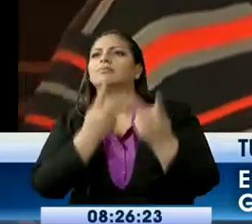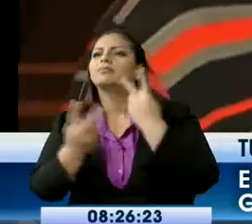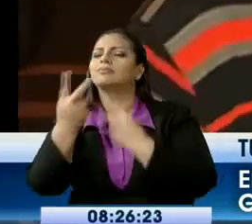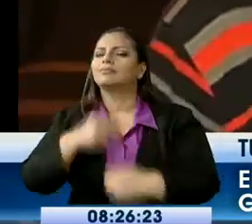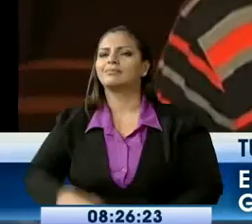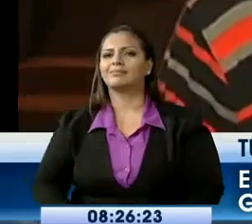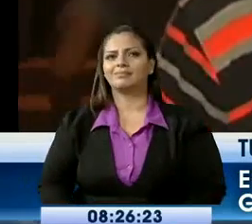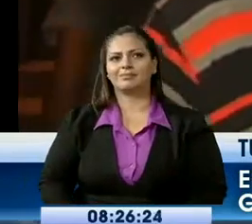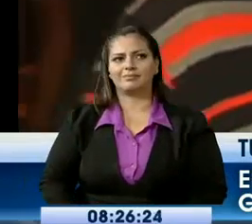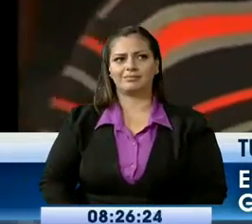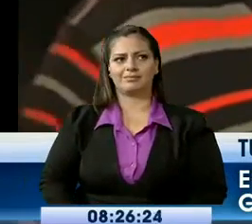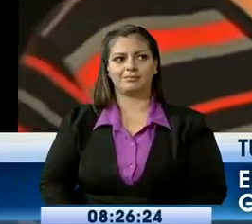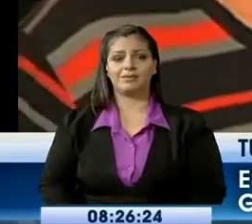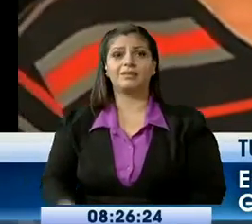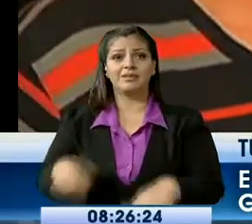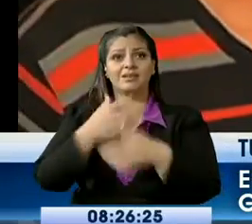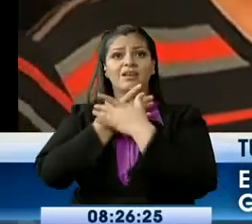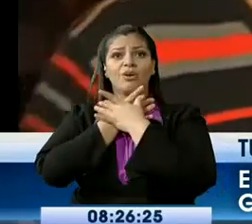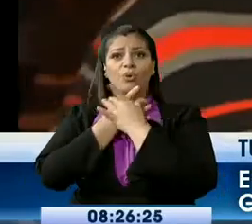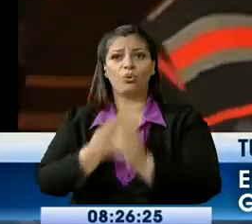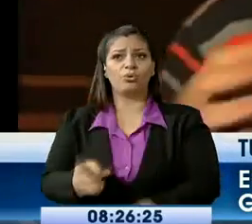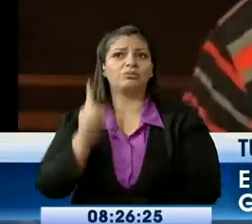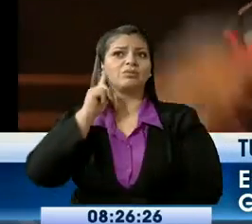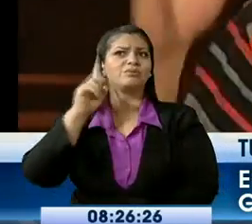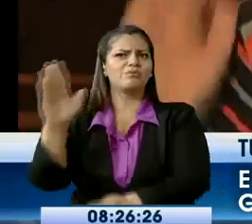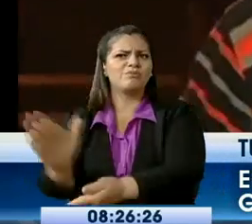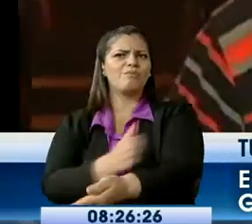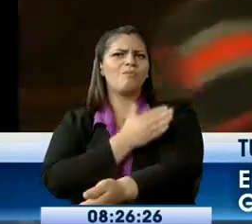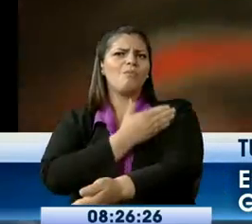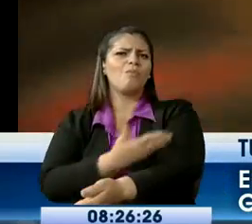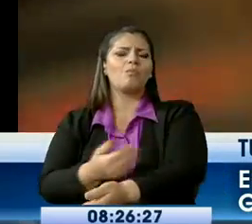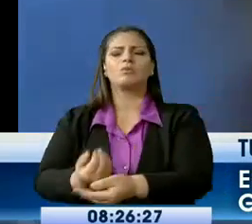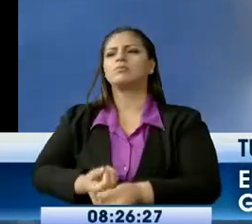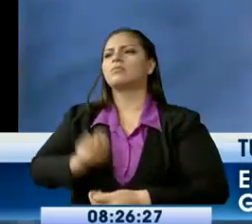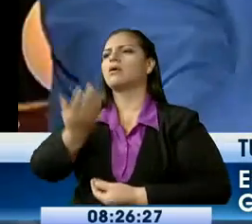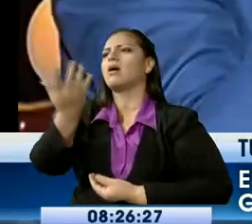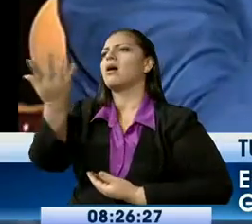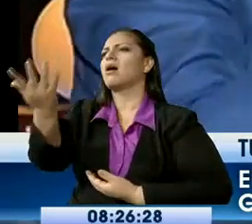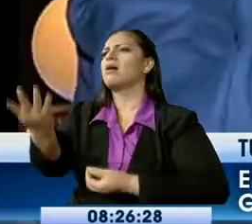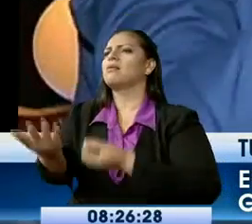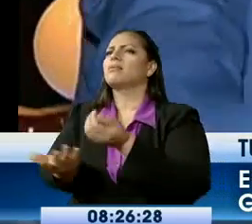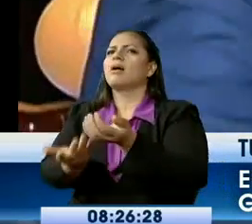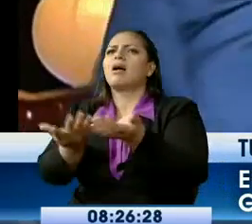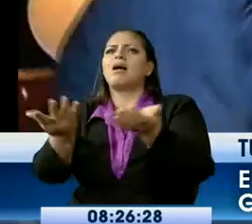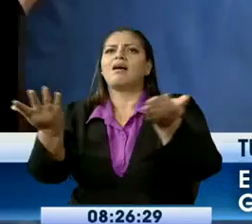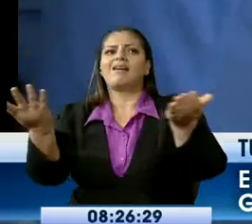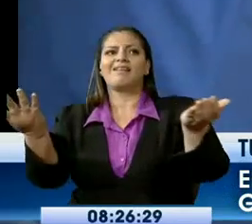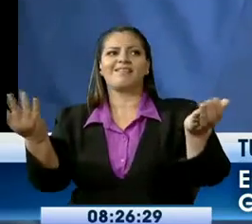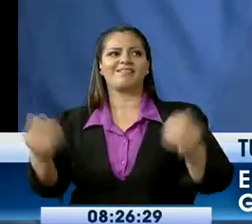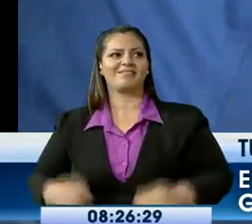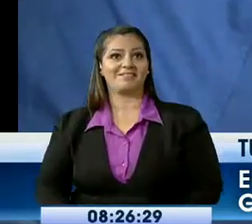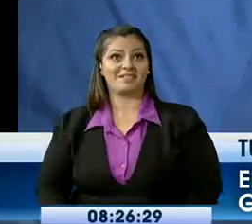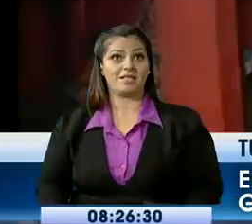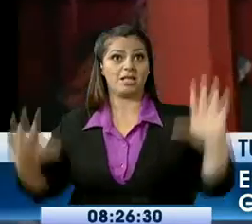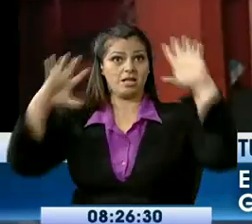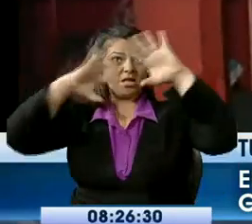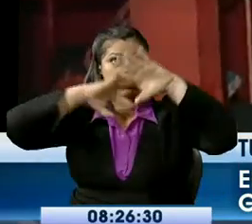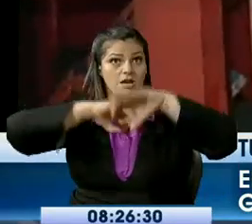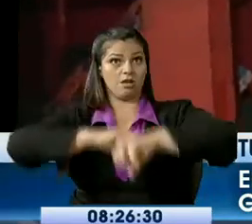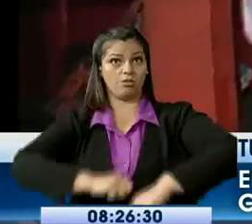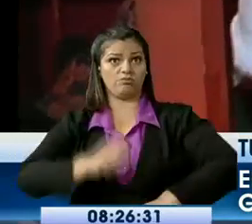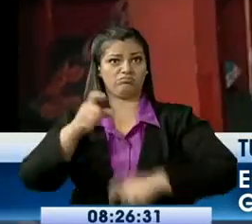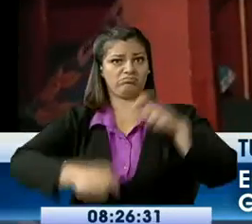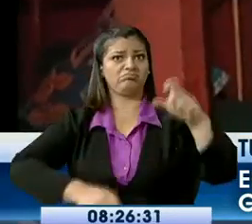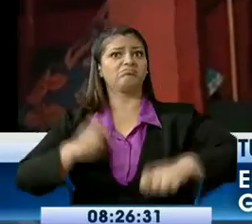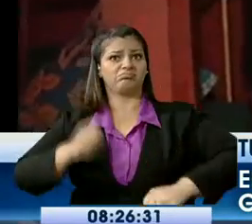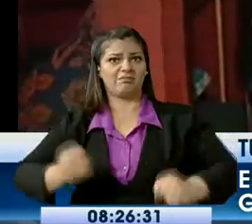ambiente de música, de poesía. La noche no termina sin la diversión